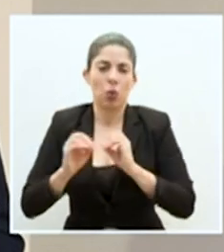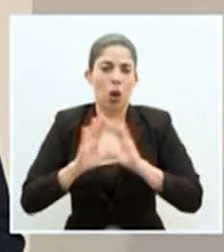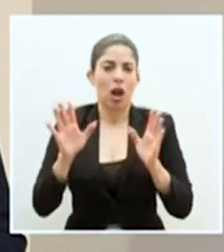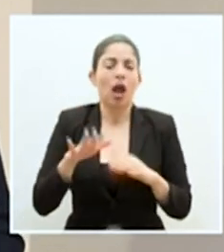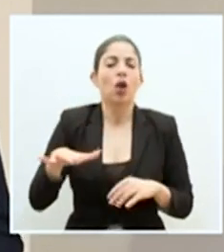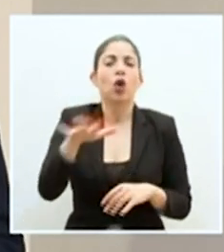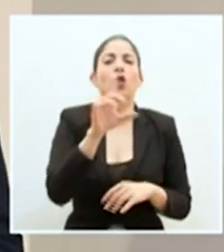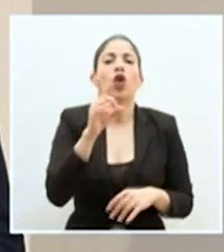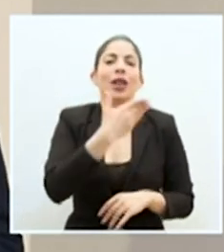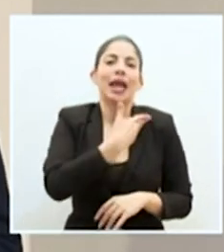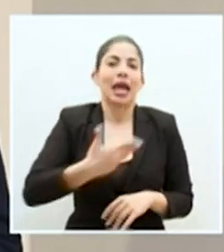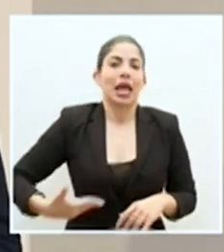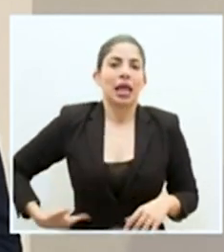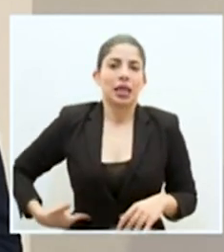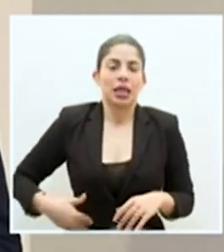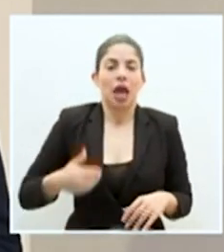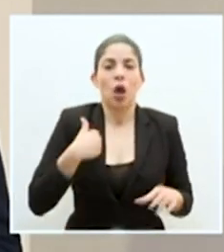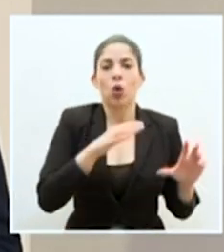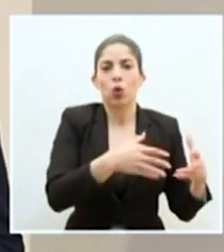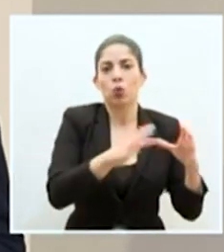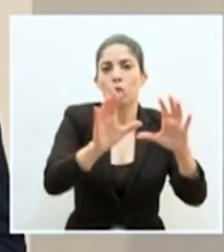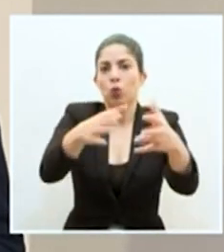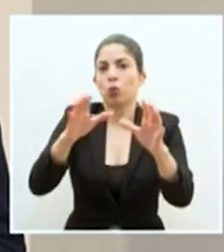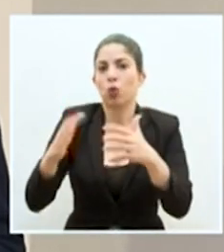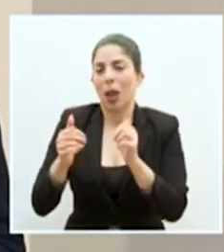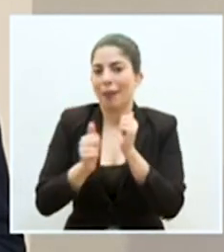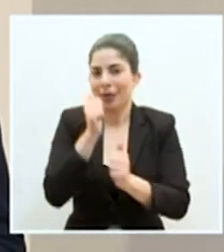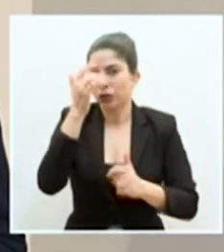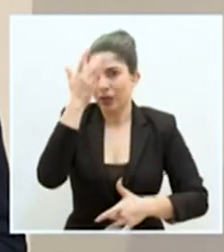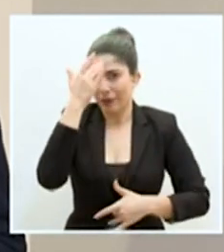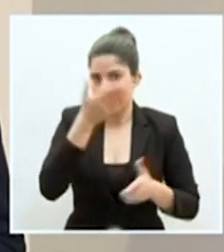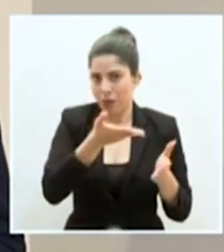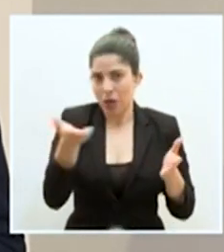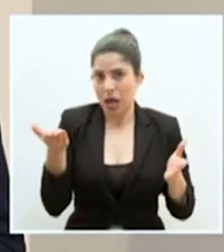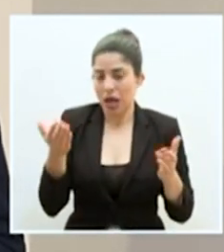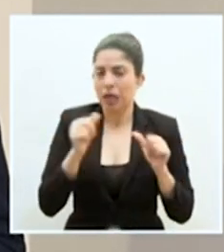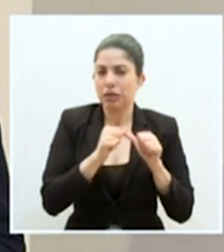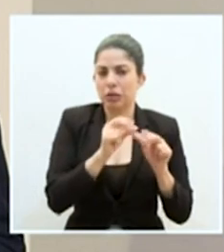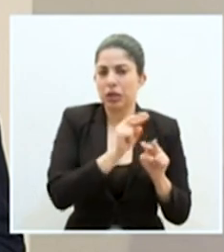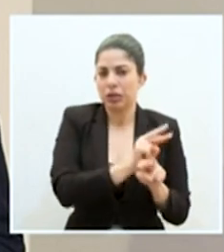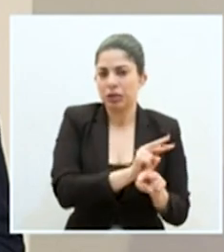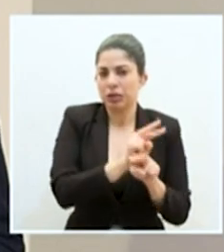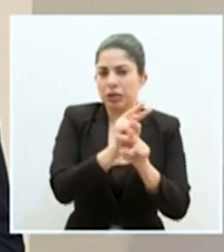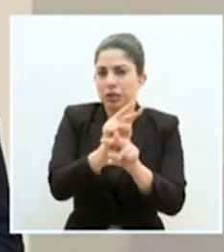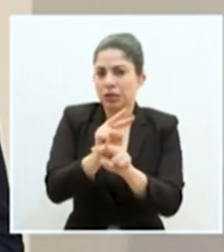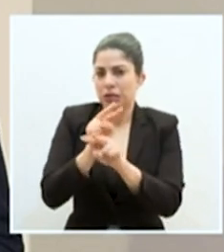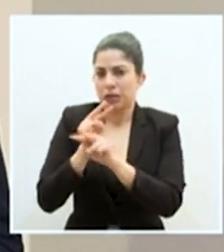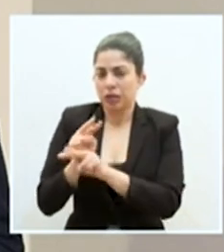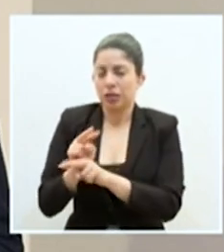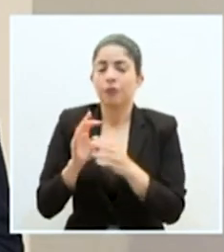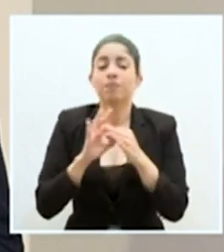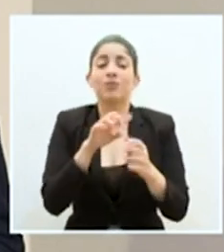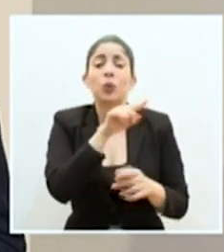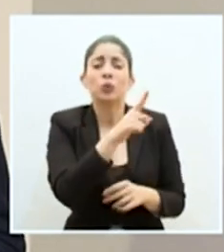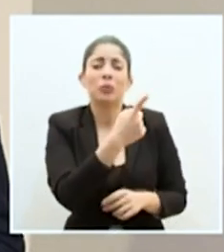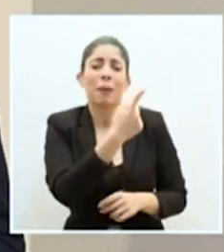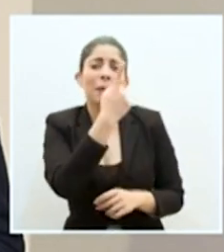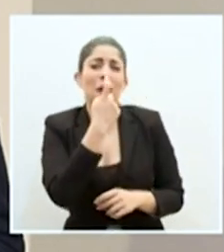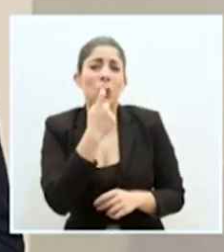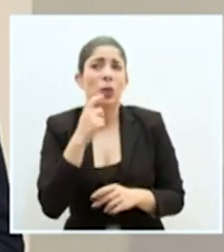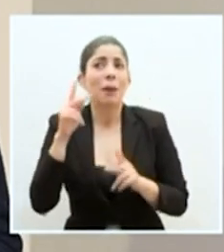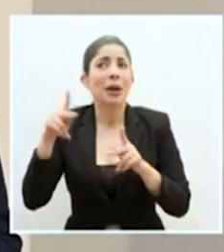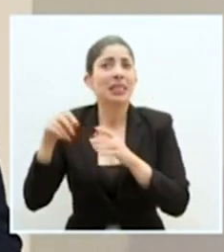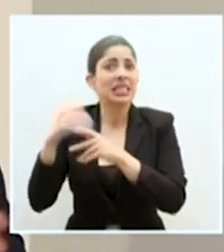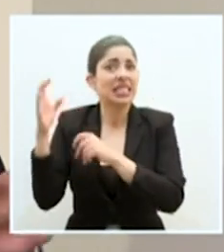Heredia que agrupan la mayoría de los casos y se le está dando seguimiento. Y con respecto a lo que usted preguntaba de ese peso que puede tener la